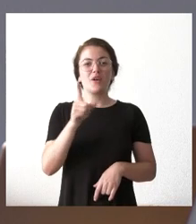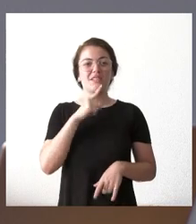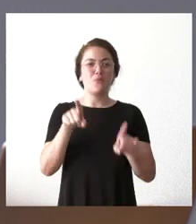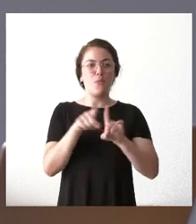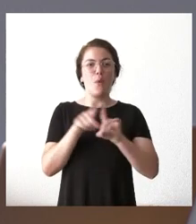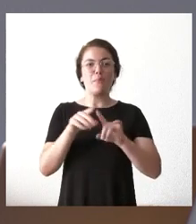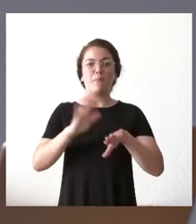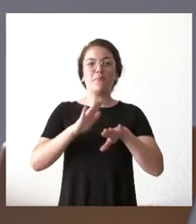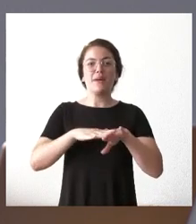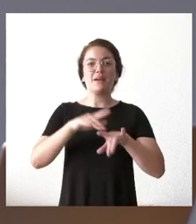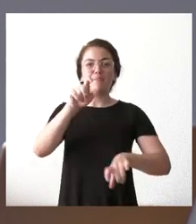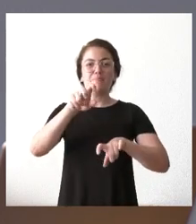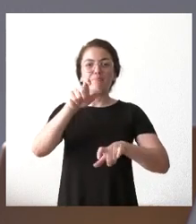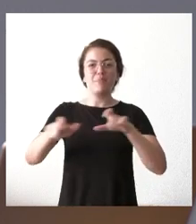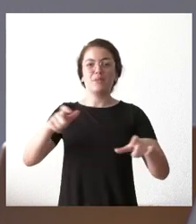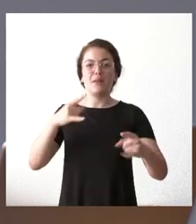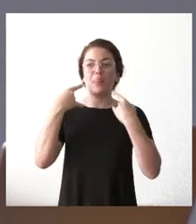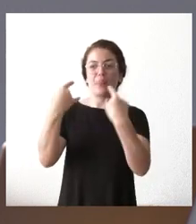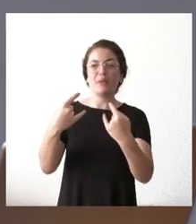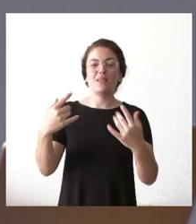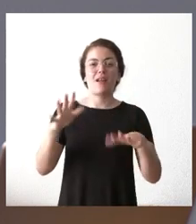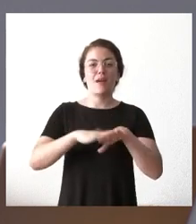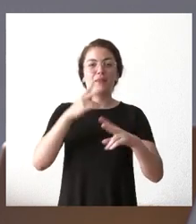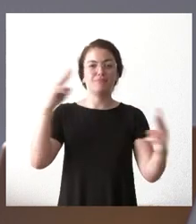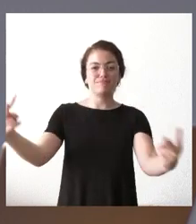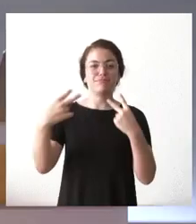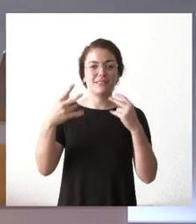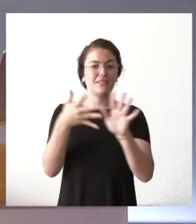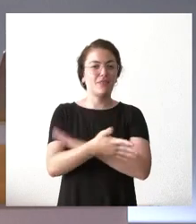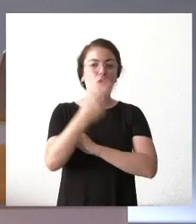y de dar actividad económico-social a la misma y, por tanto, seguiremos comprometidos con ellos.